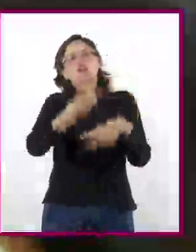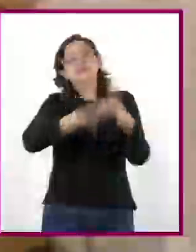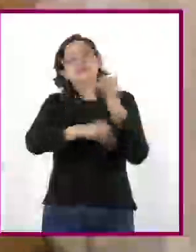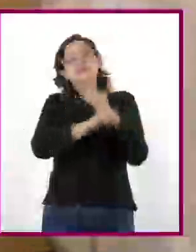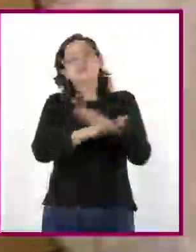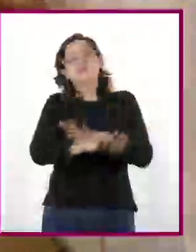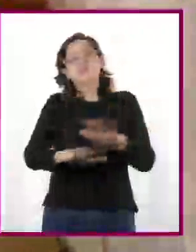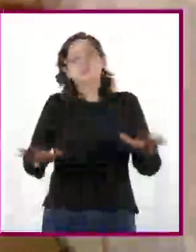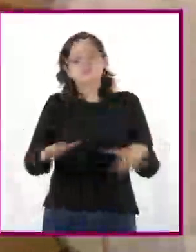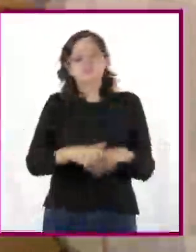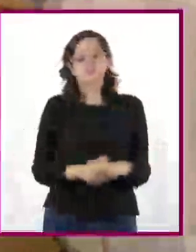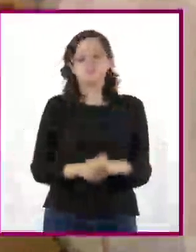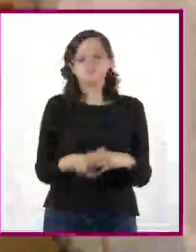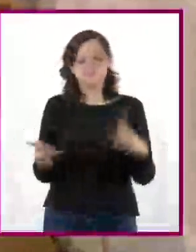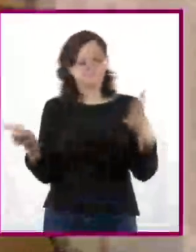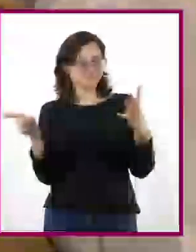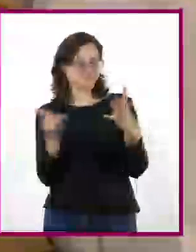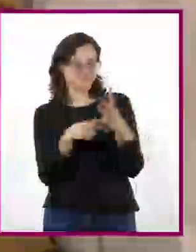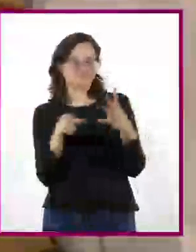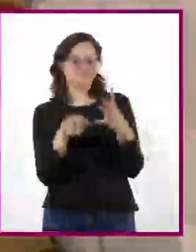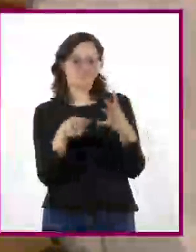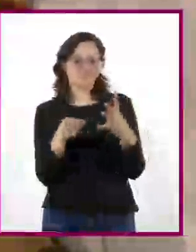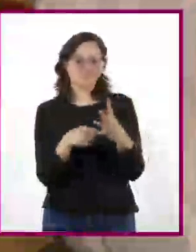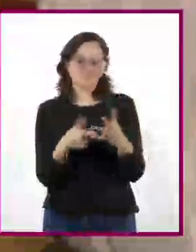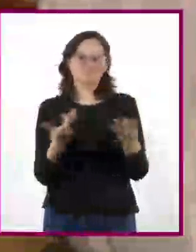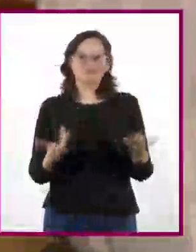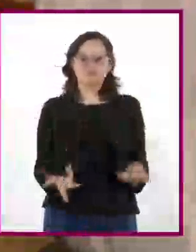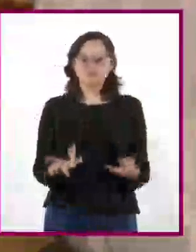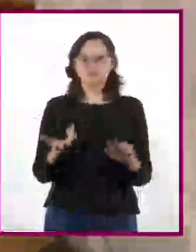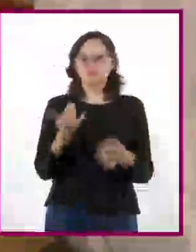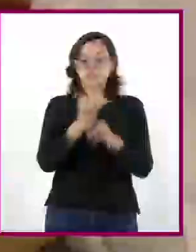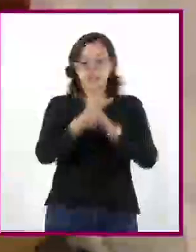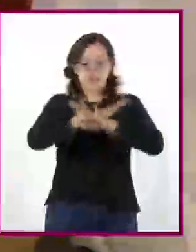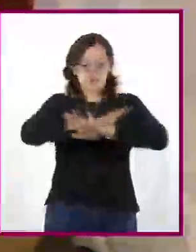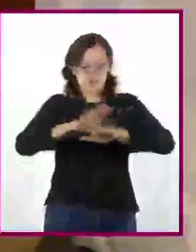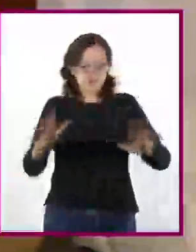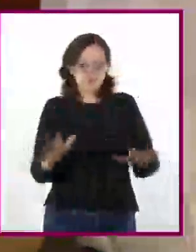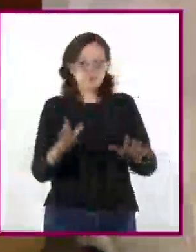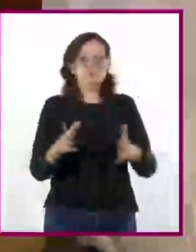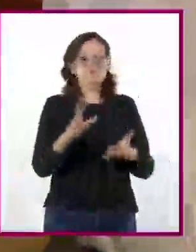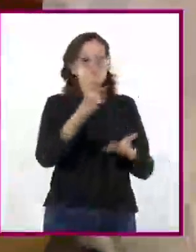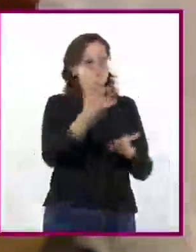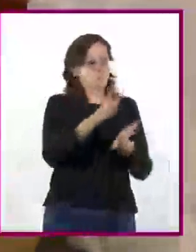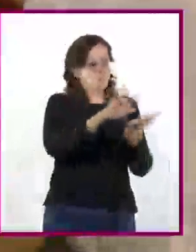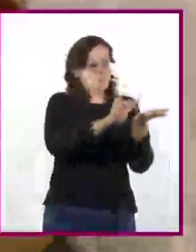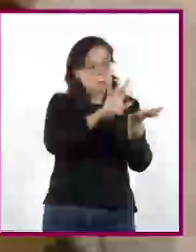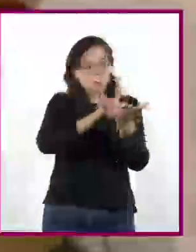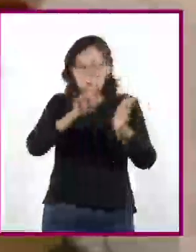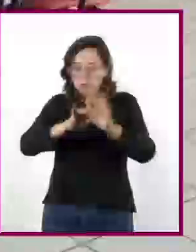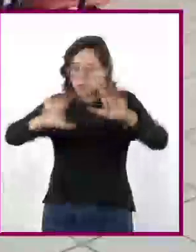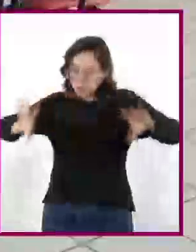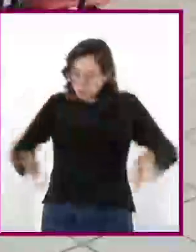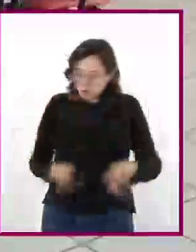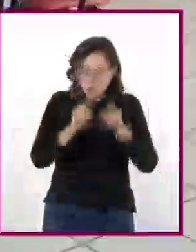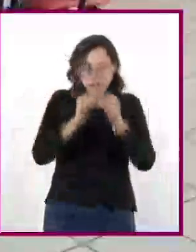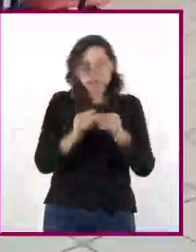El cuarto paso es organizar, interpretar y analizar la información recopilada.